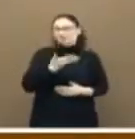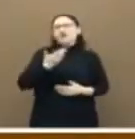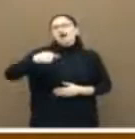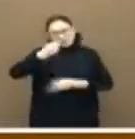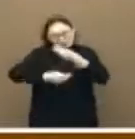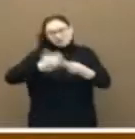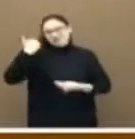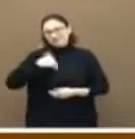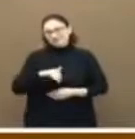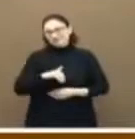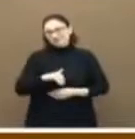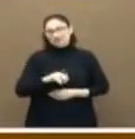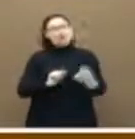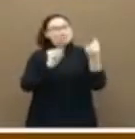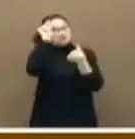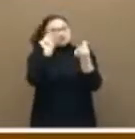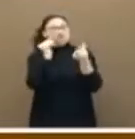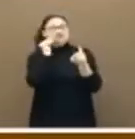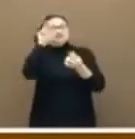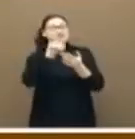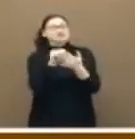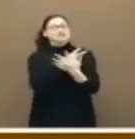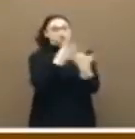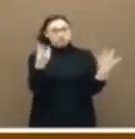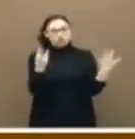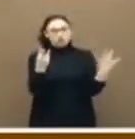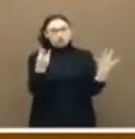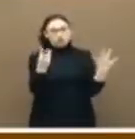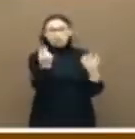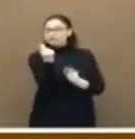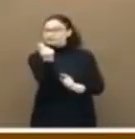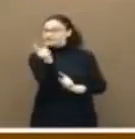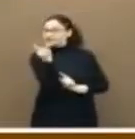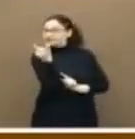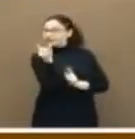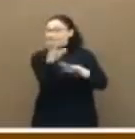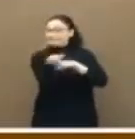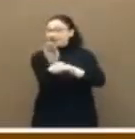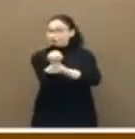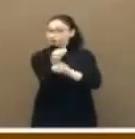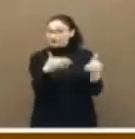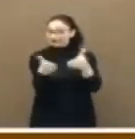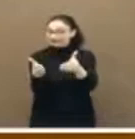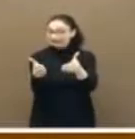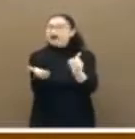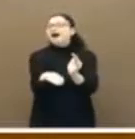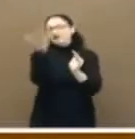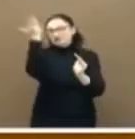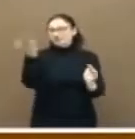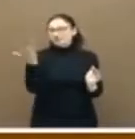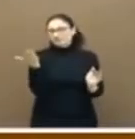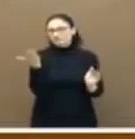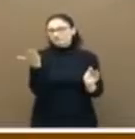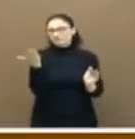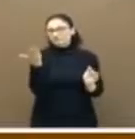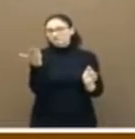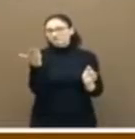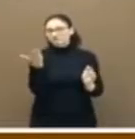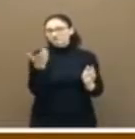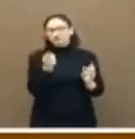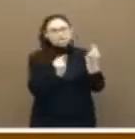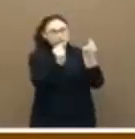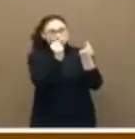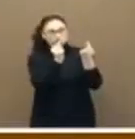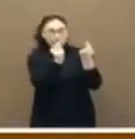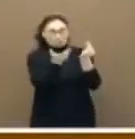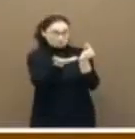En los presupuestos de 2018 la partida para conservación de carreteras ha crecido muy por encima de la media de los presupuestos.